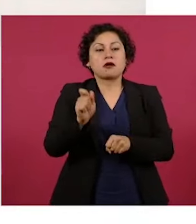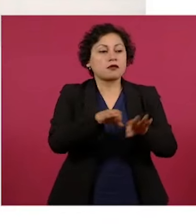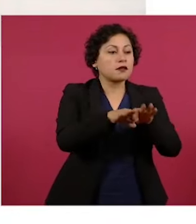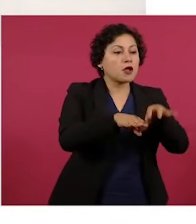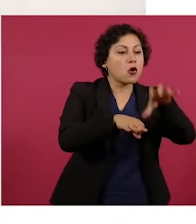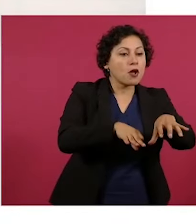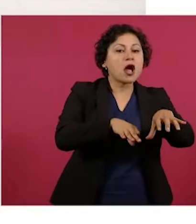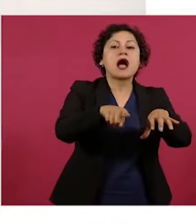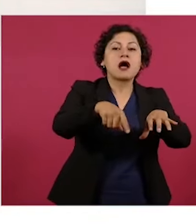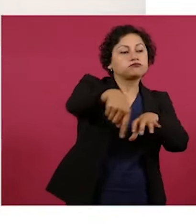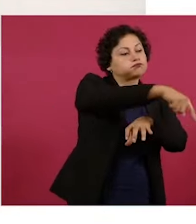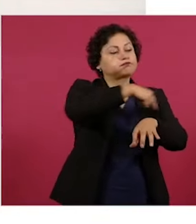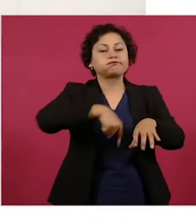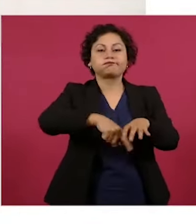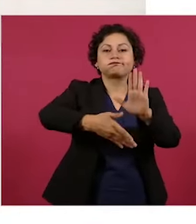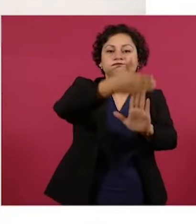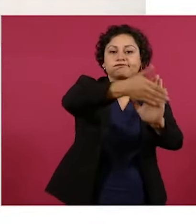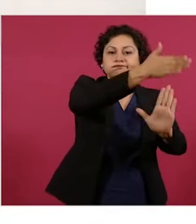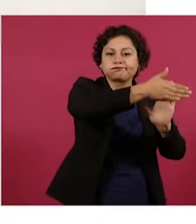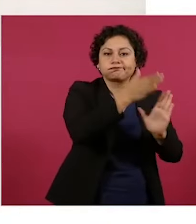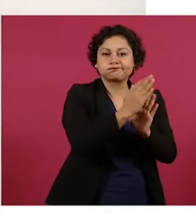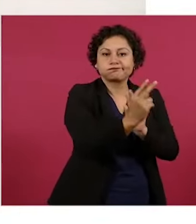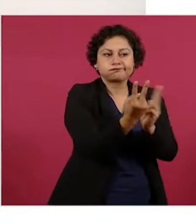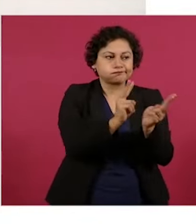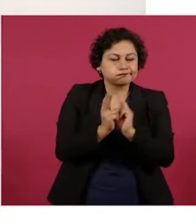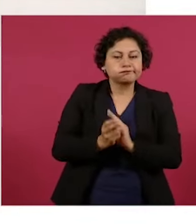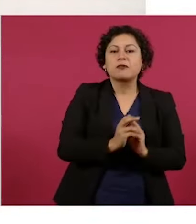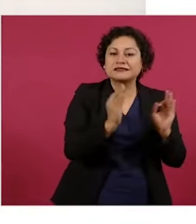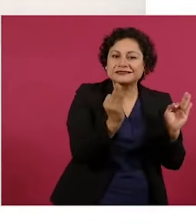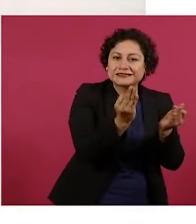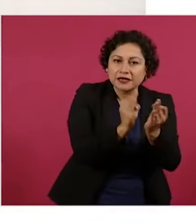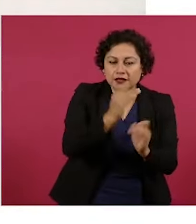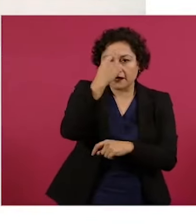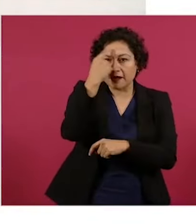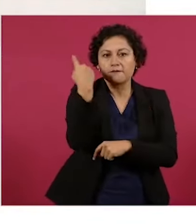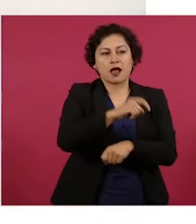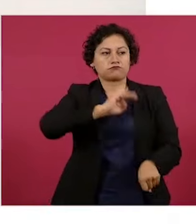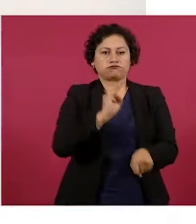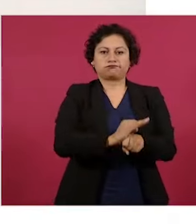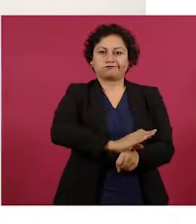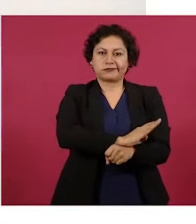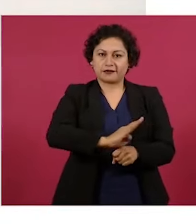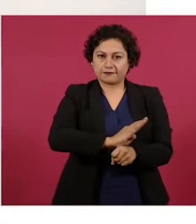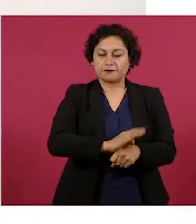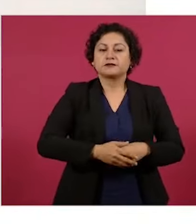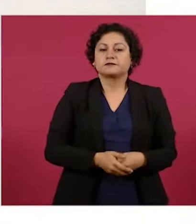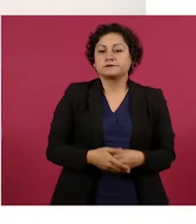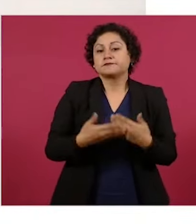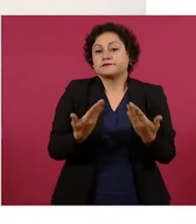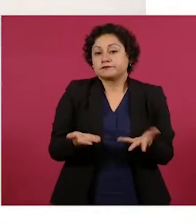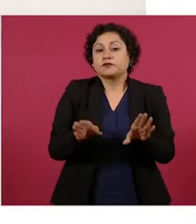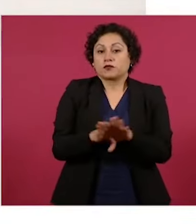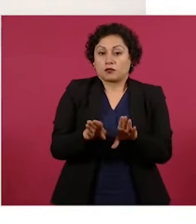hubiera servicios, porque se trata de dar una garantía de la seguridad social. Con esto, con los recursos disponibles que